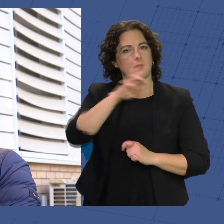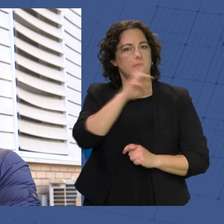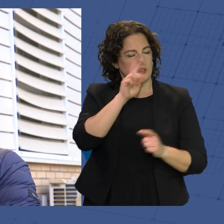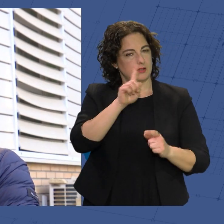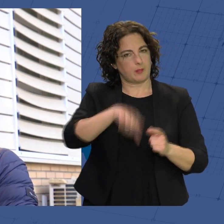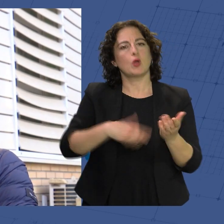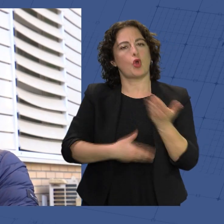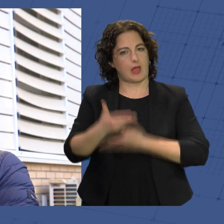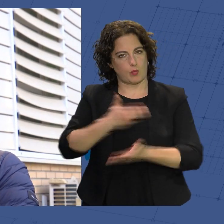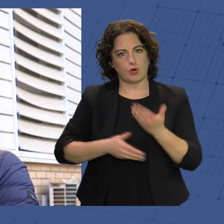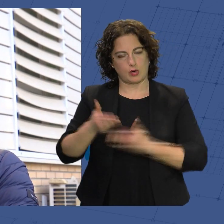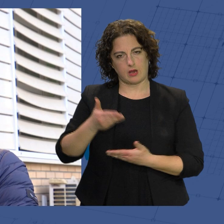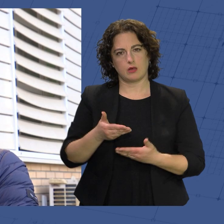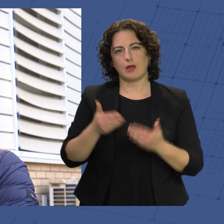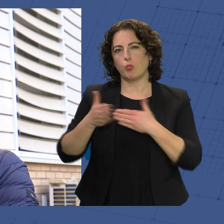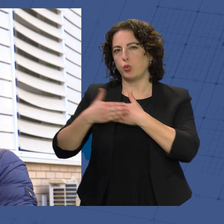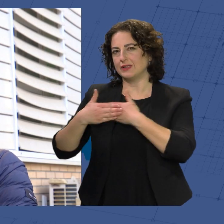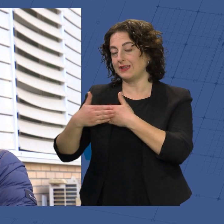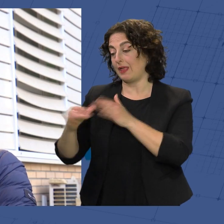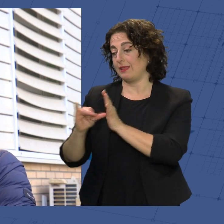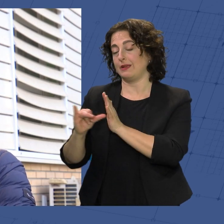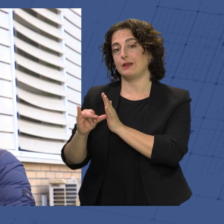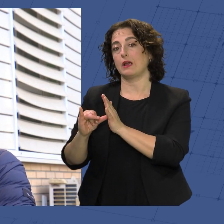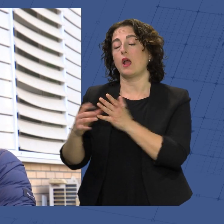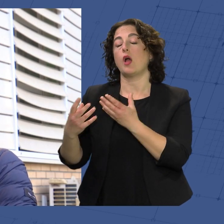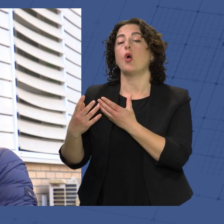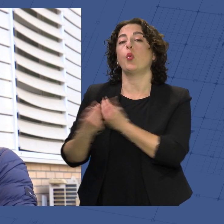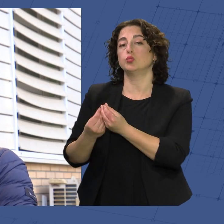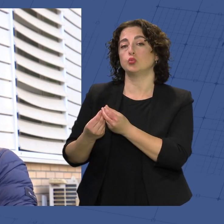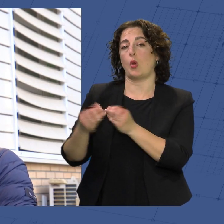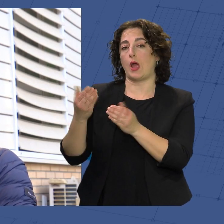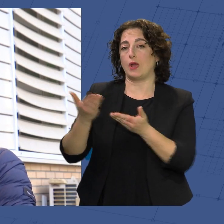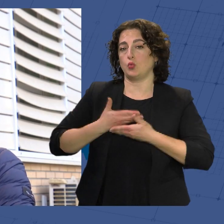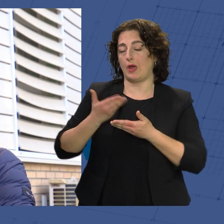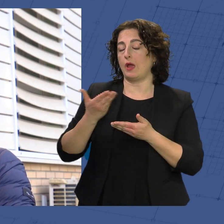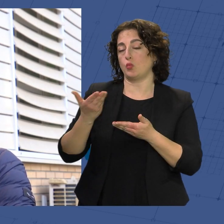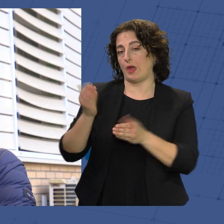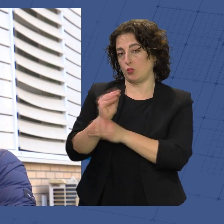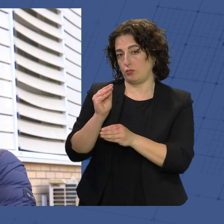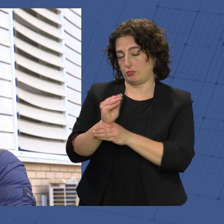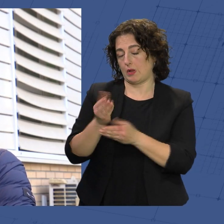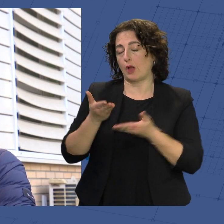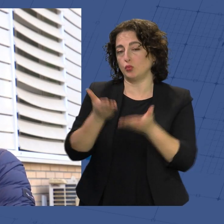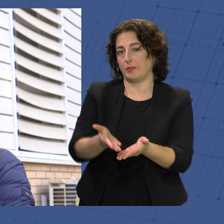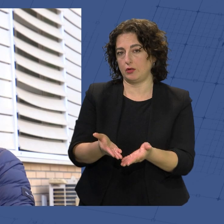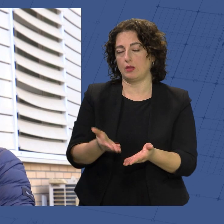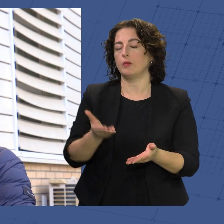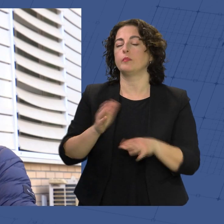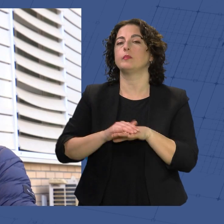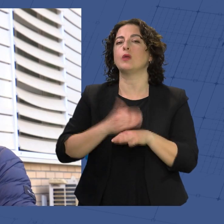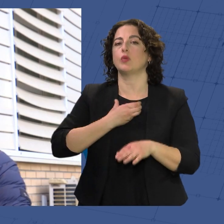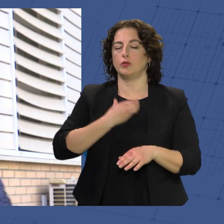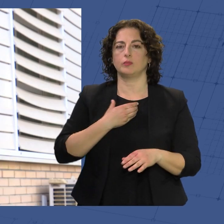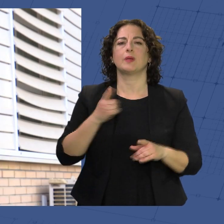en esta iniciativa, abierto una puerta junto con la ayuda del ayuntamiento. También mi agradecimiento a la concejal a Sacramento.